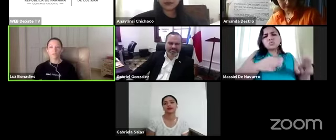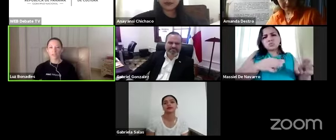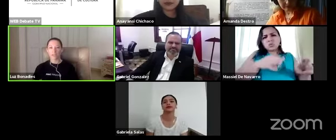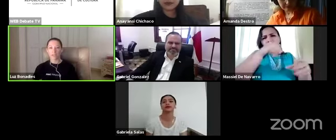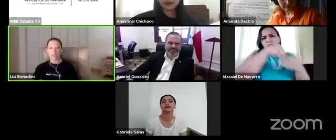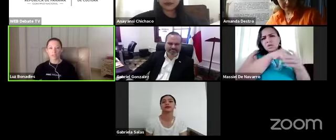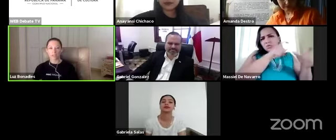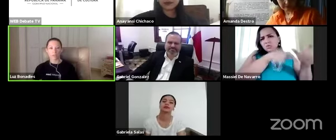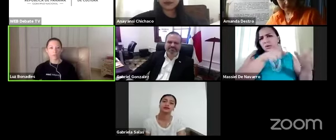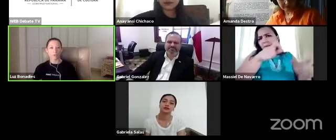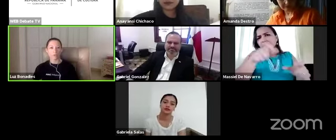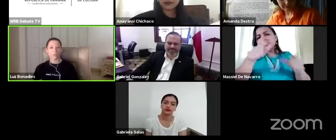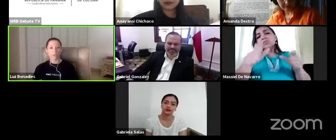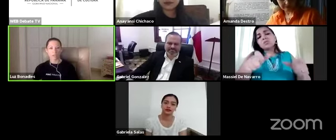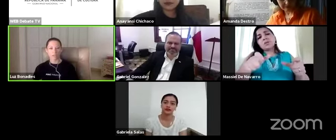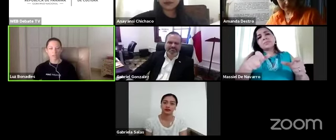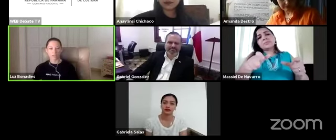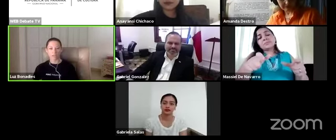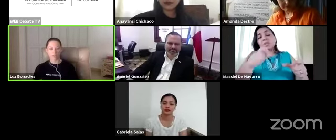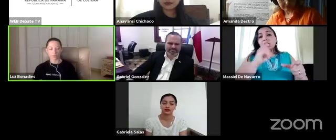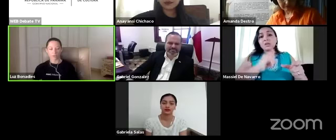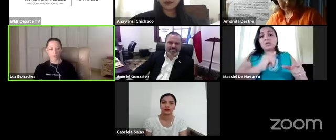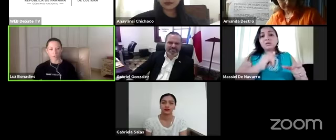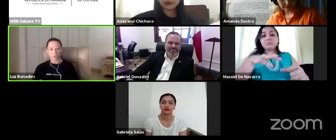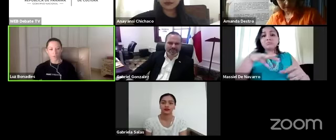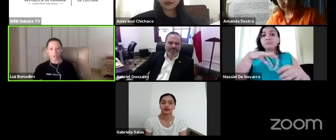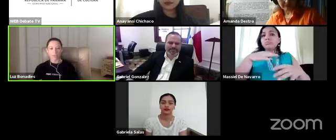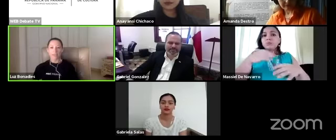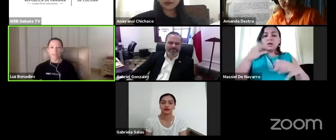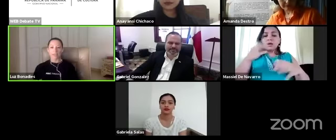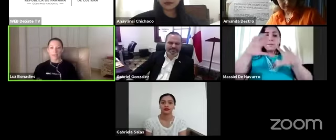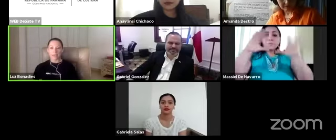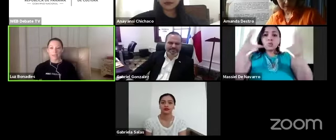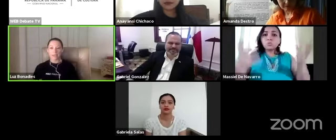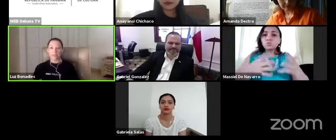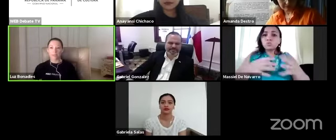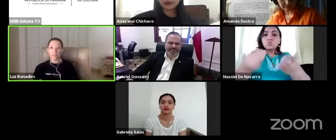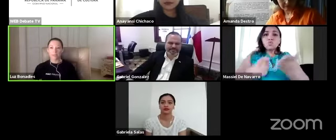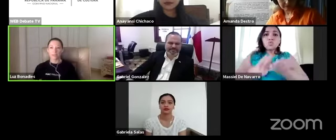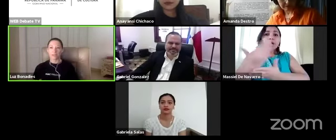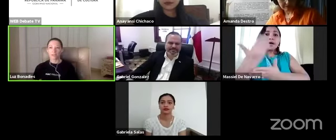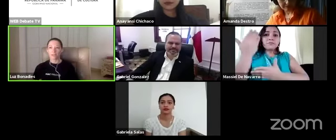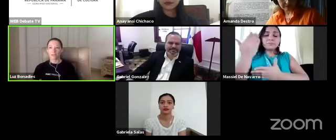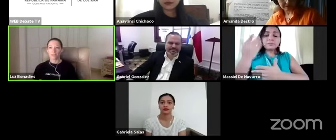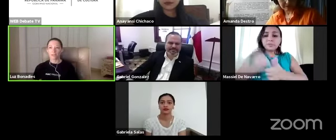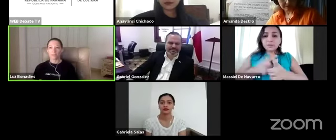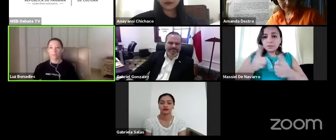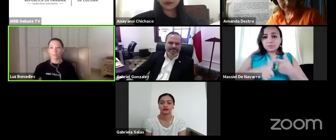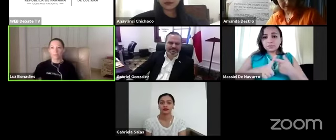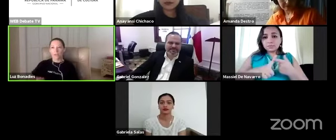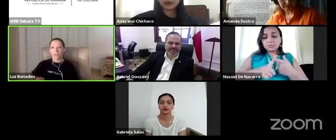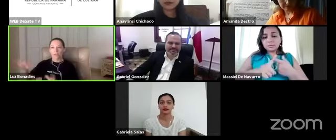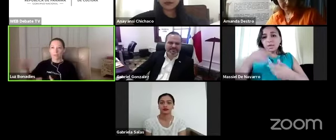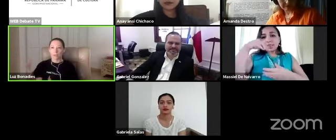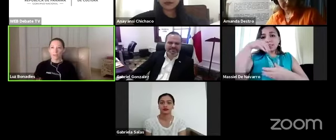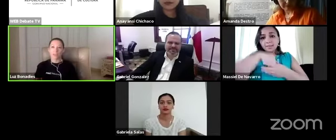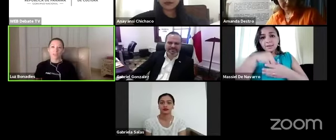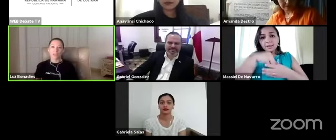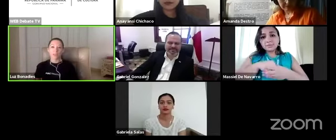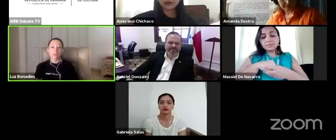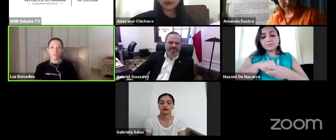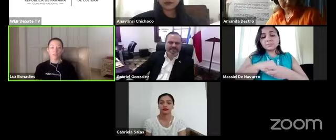tiene muchas aristas que están por descubrir desde cada uno de los museos internamente para para los que